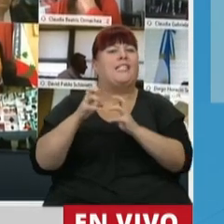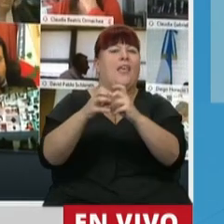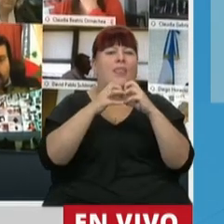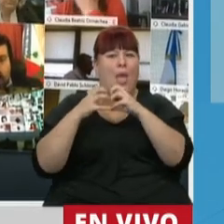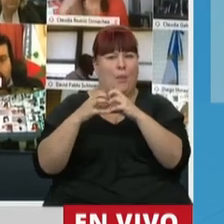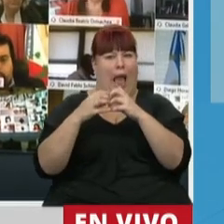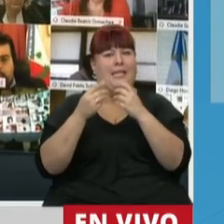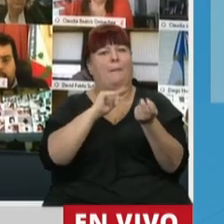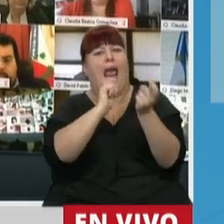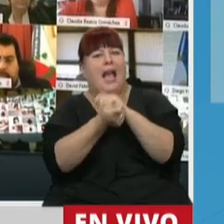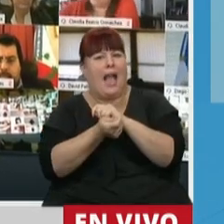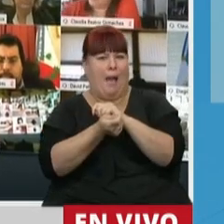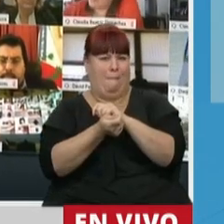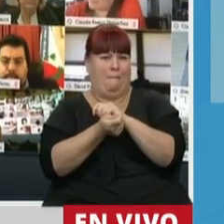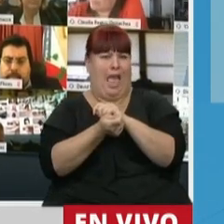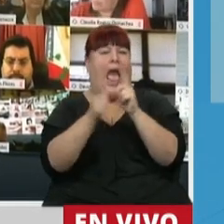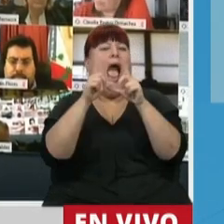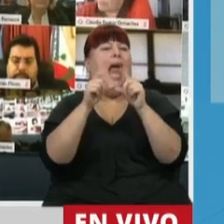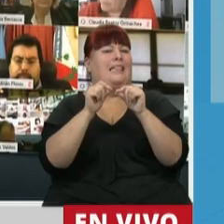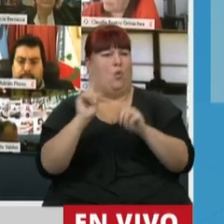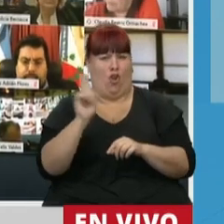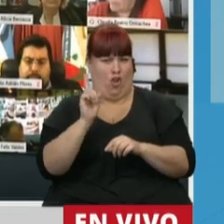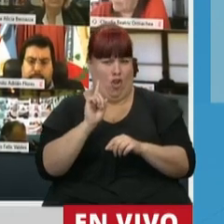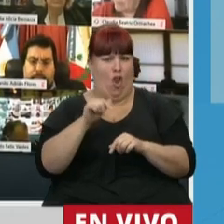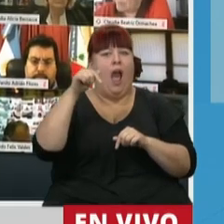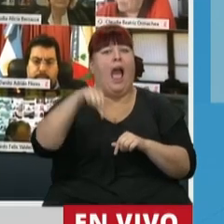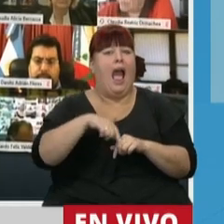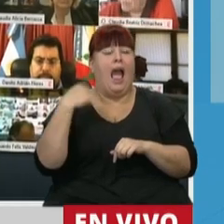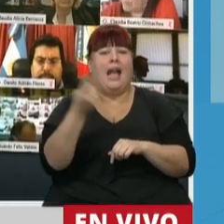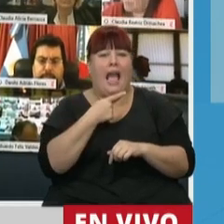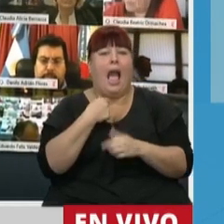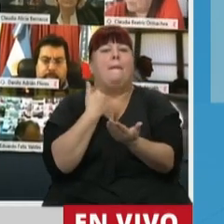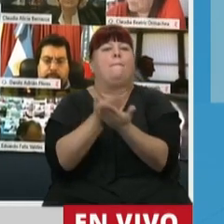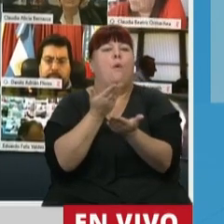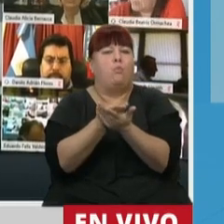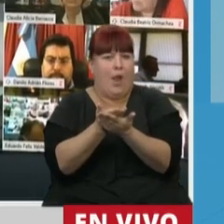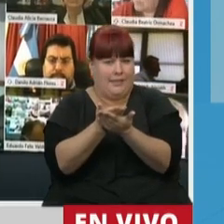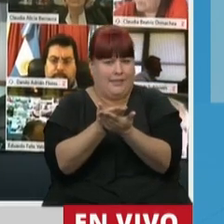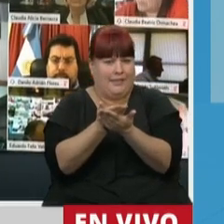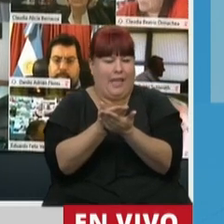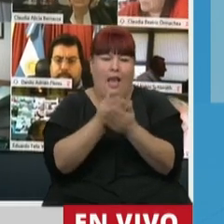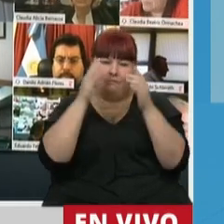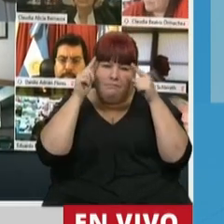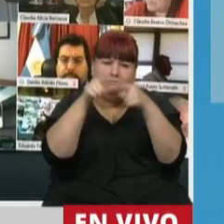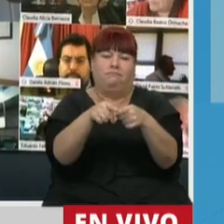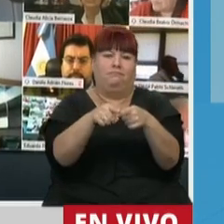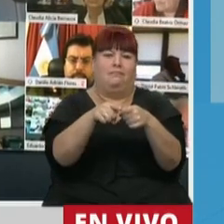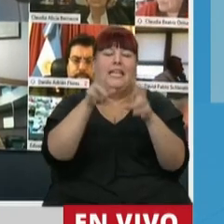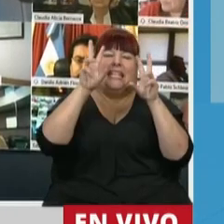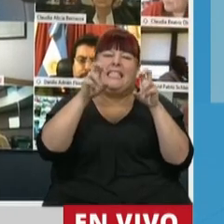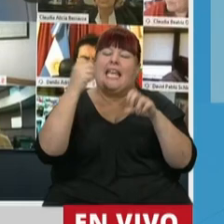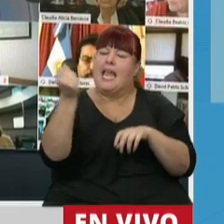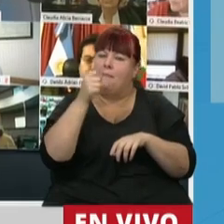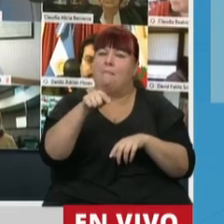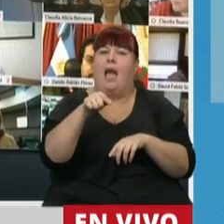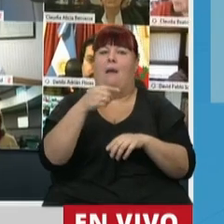modificando un artículo. Acá estamos planteando ir al corazón de cuestiones